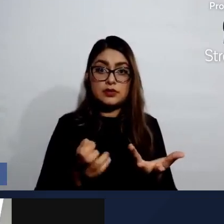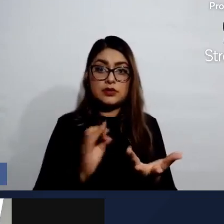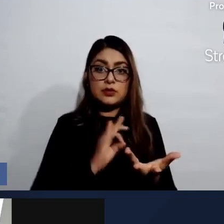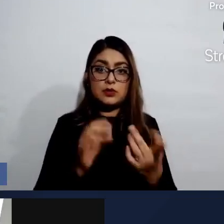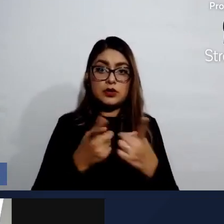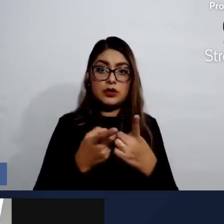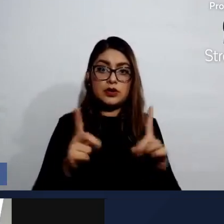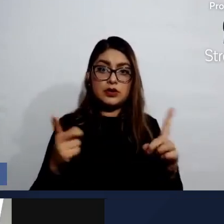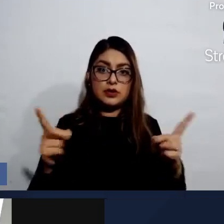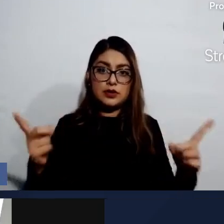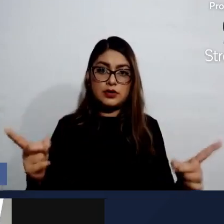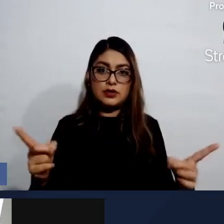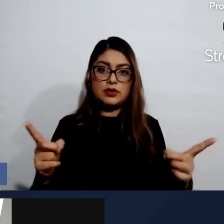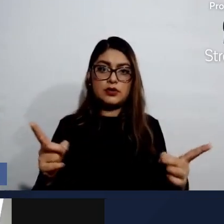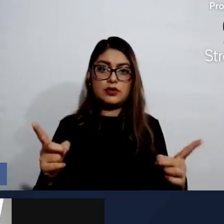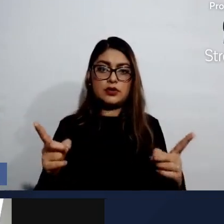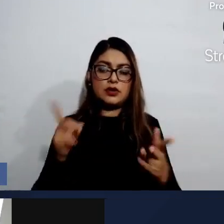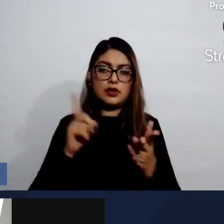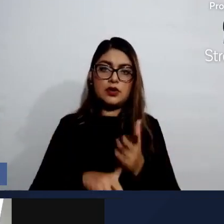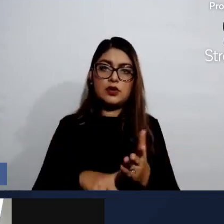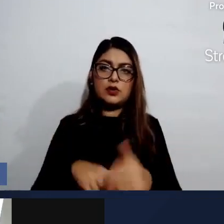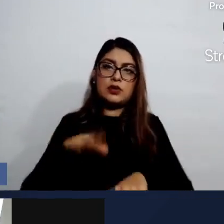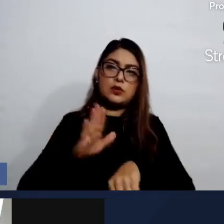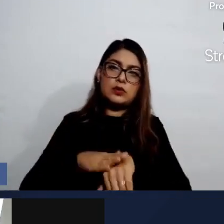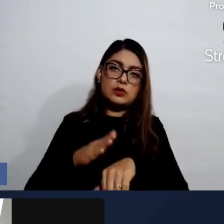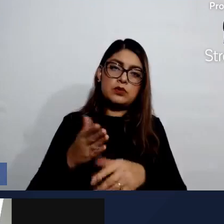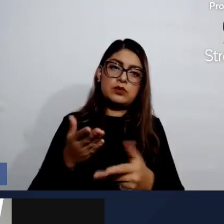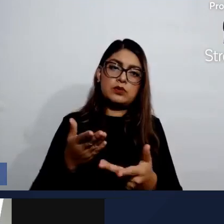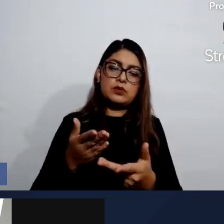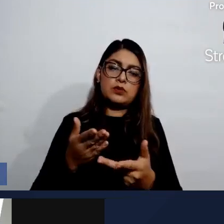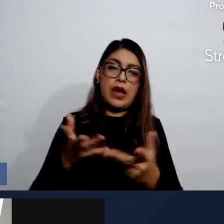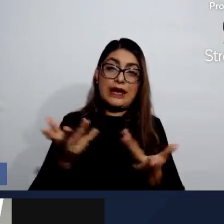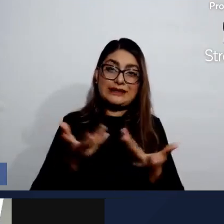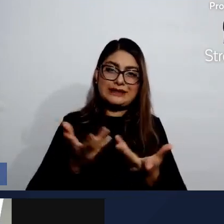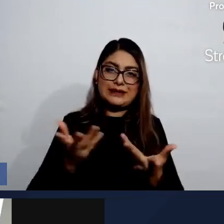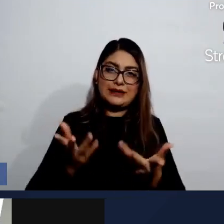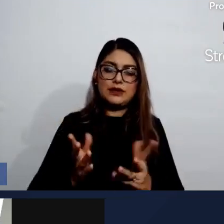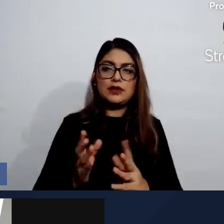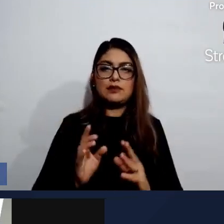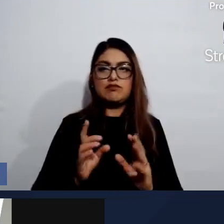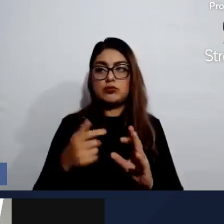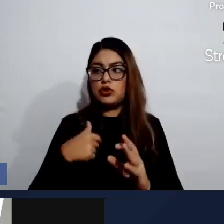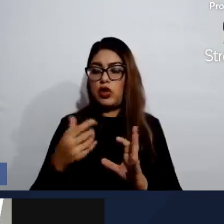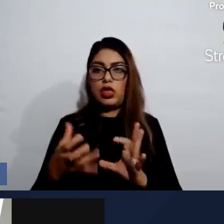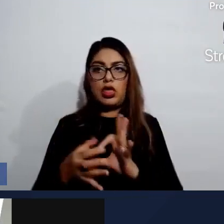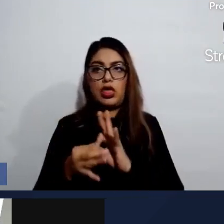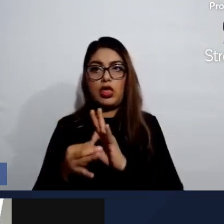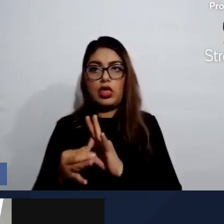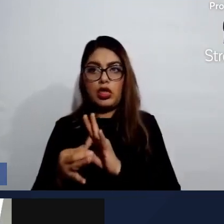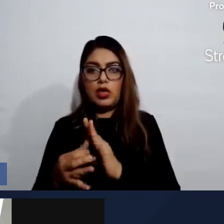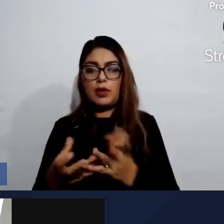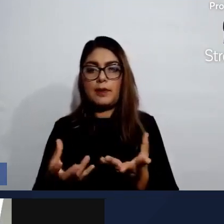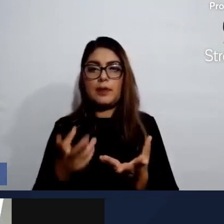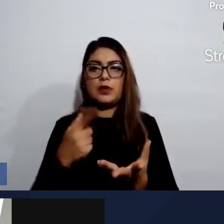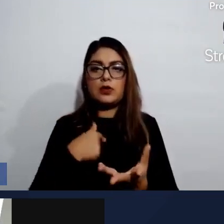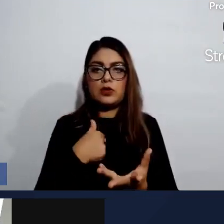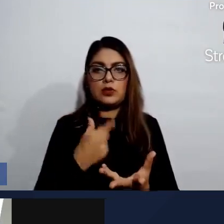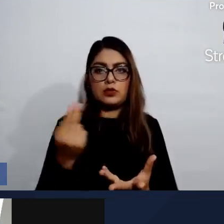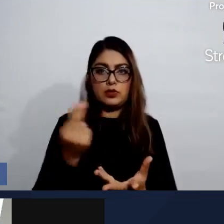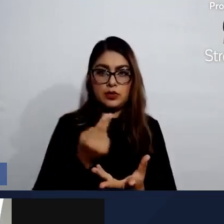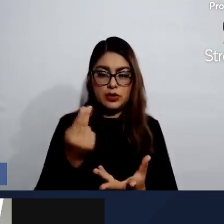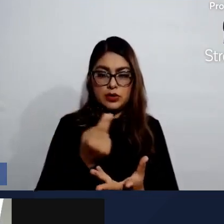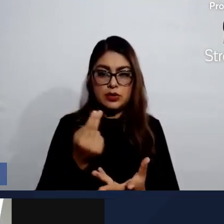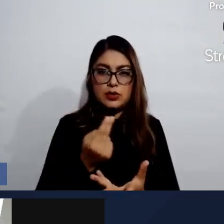conducta de dependencia, porque tiene que ver con nosotros, ¿no? Al final, esa conducta tiene que ver con lo que